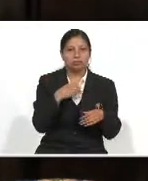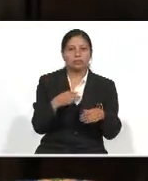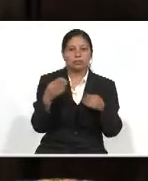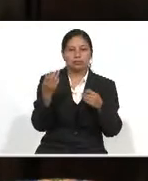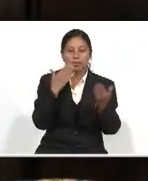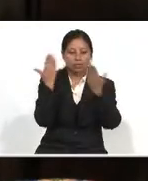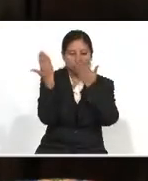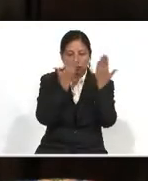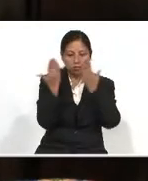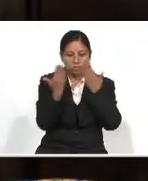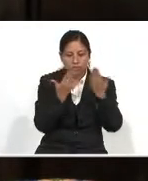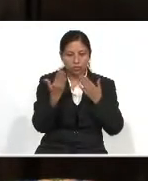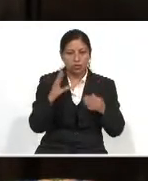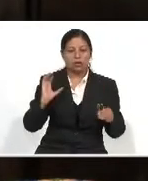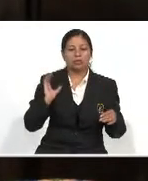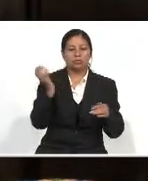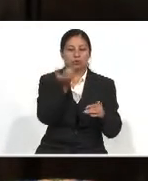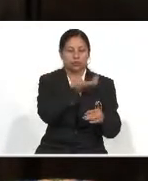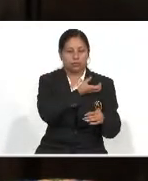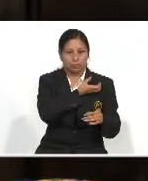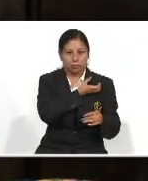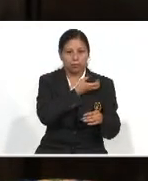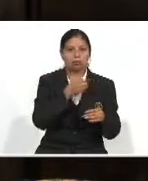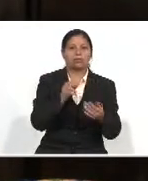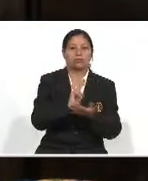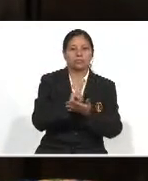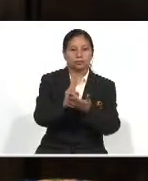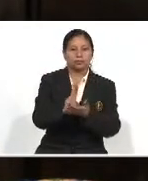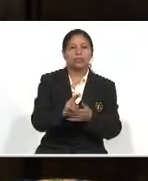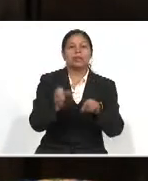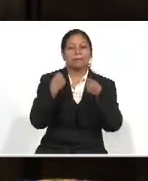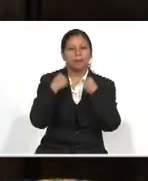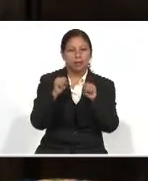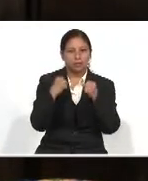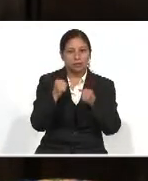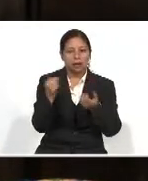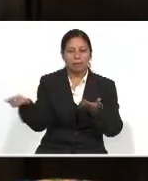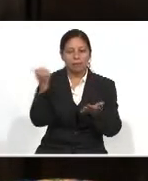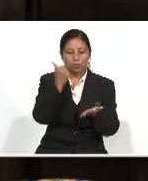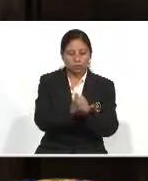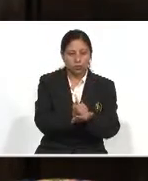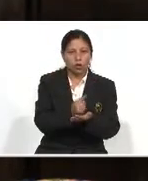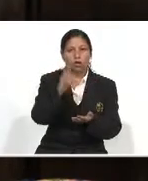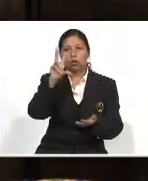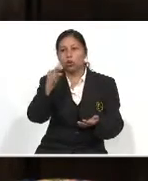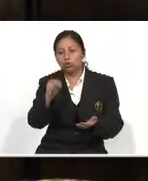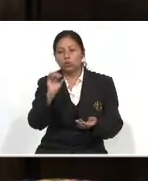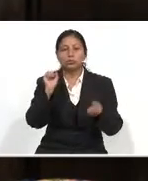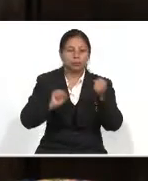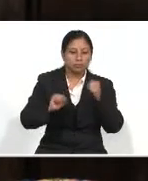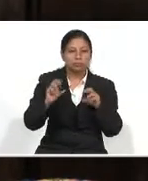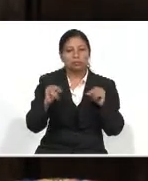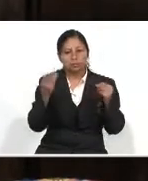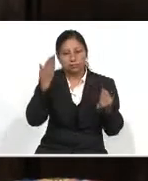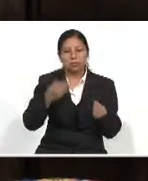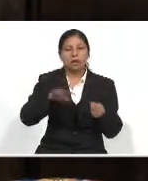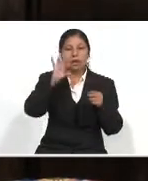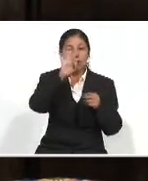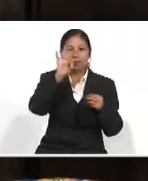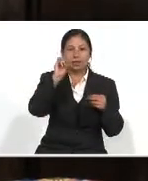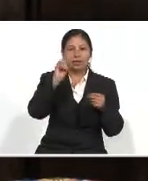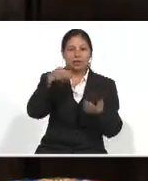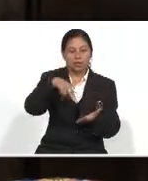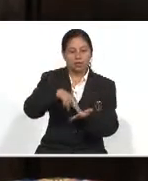estudiando en el Congreso de la República para ser aprobado o improbado el treinta de noviembre.